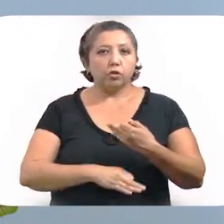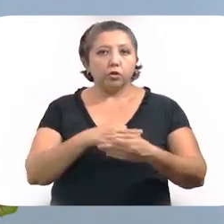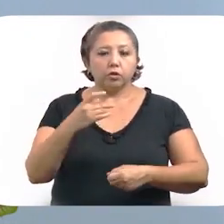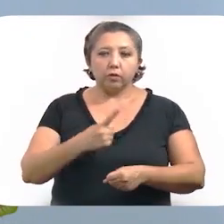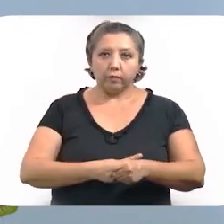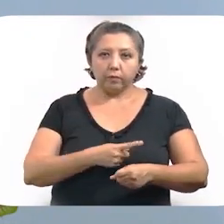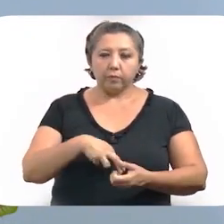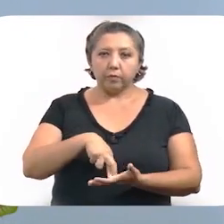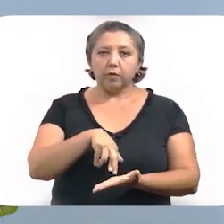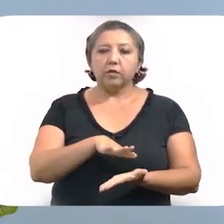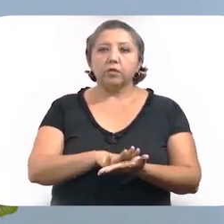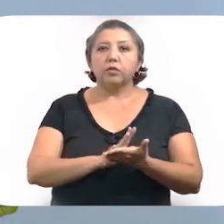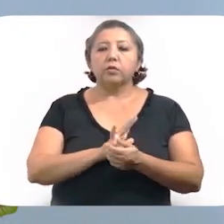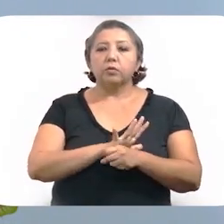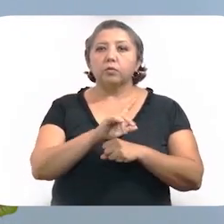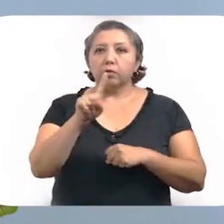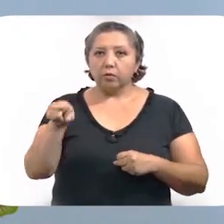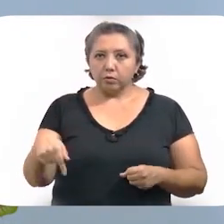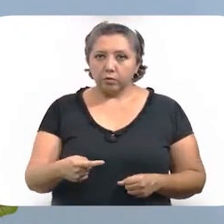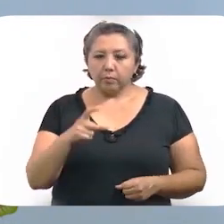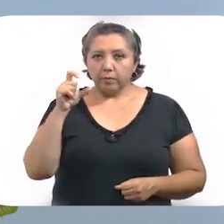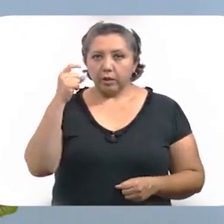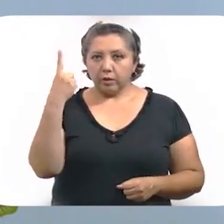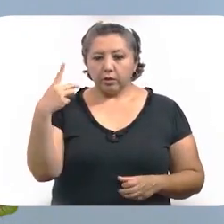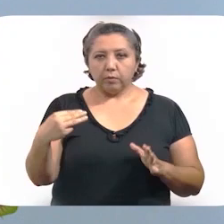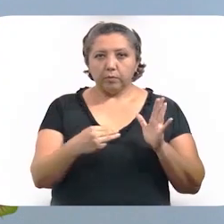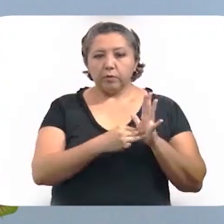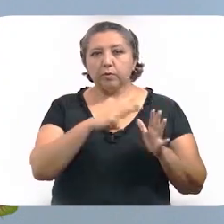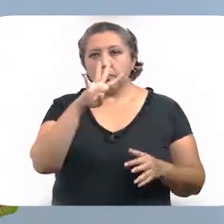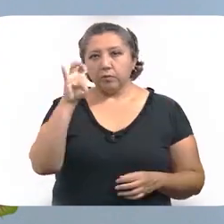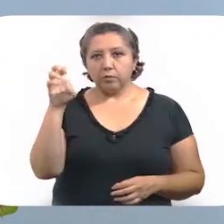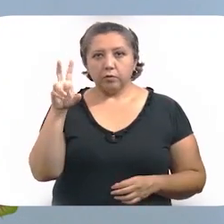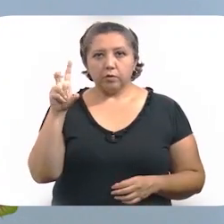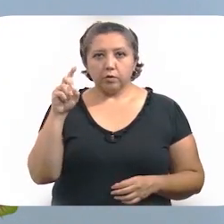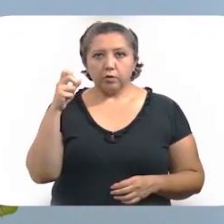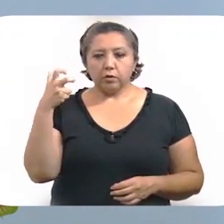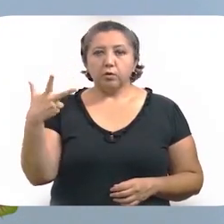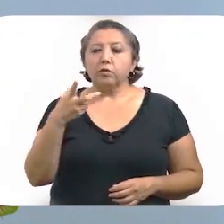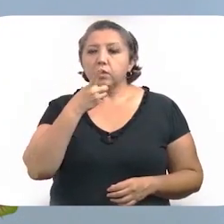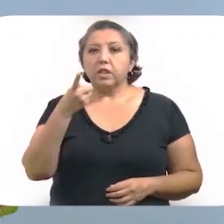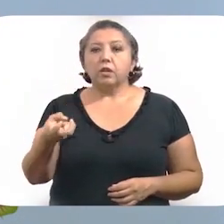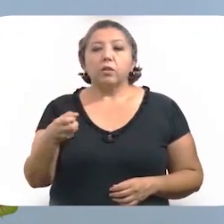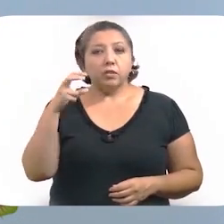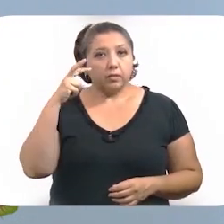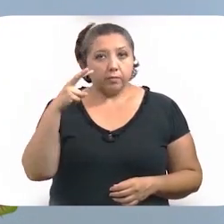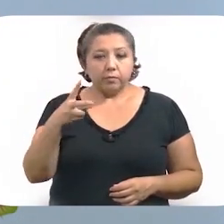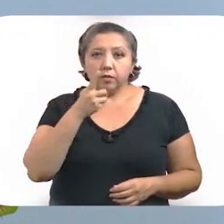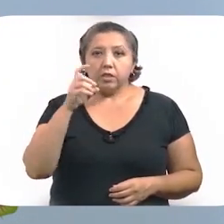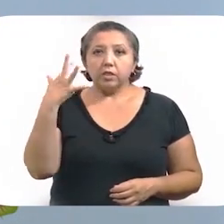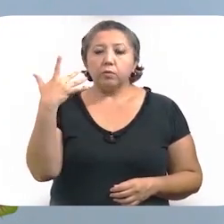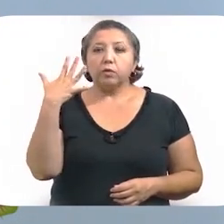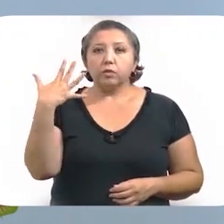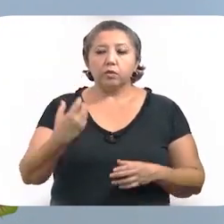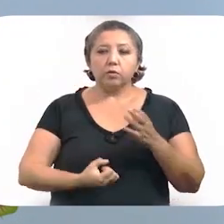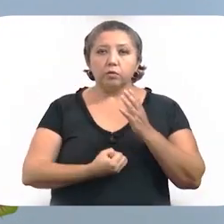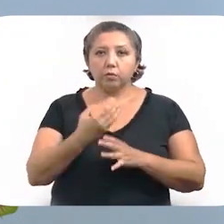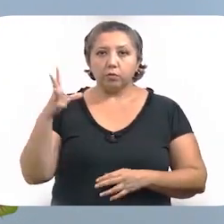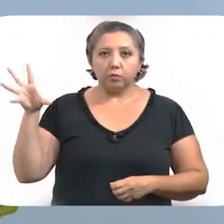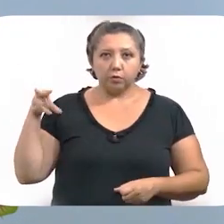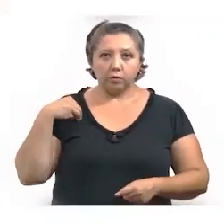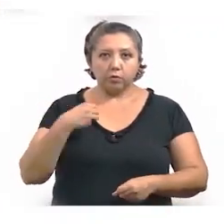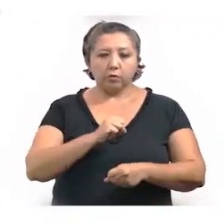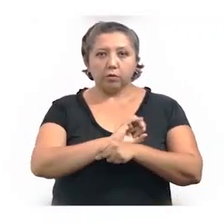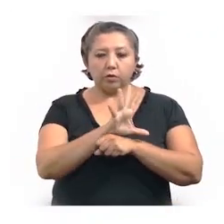total de contagios registrados, los cuales son 21,438. Hoy se detectaron 55 nuevos contagios de